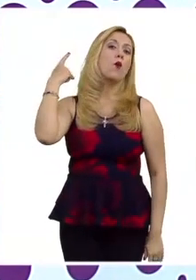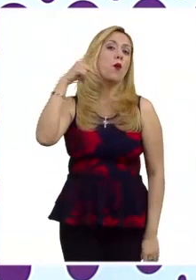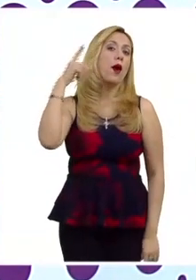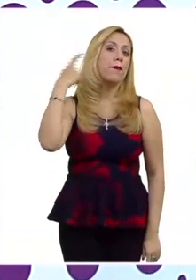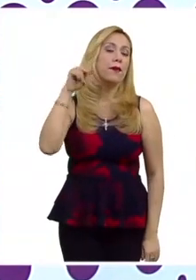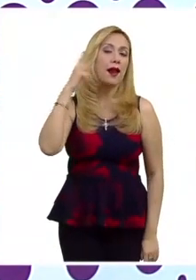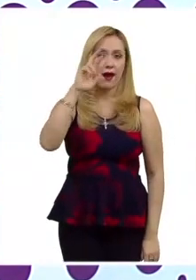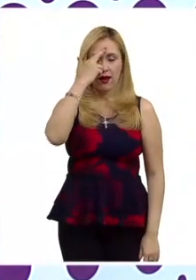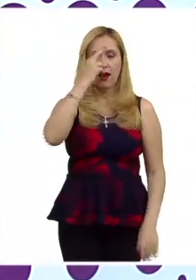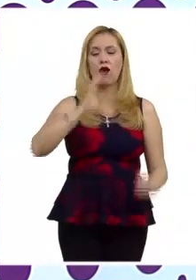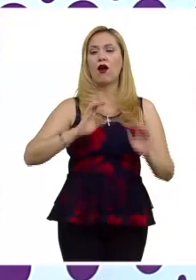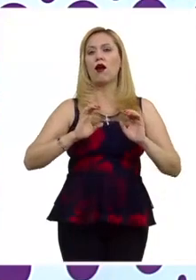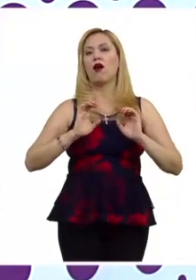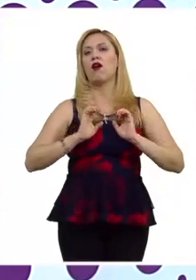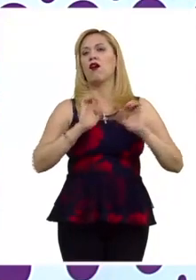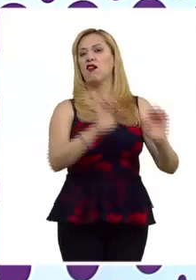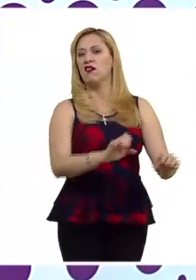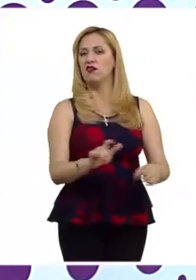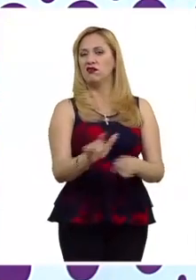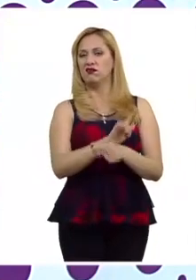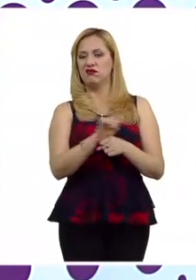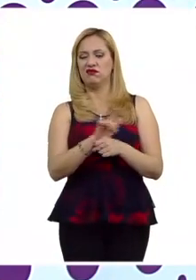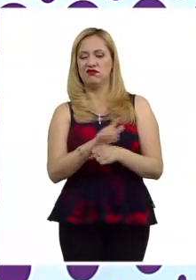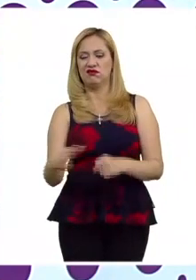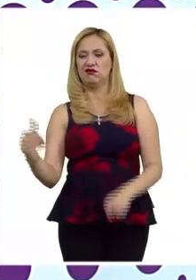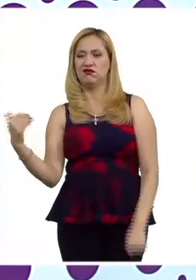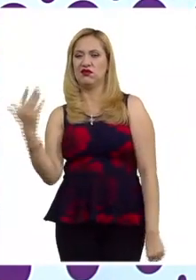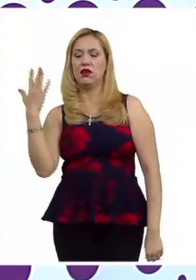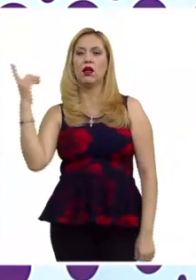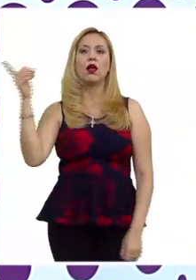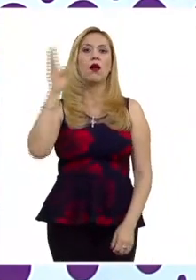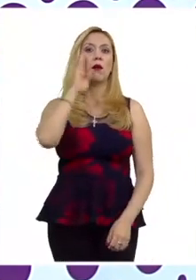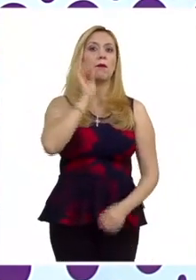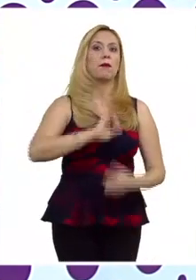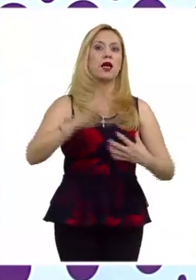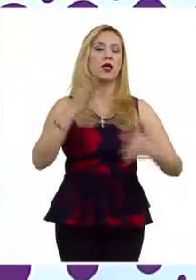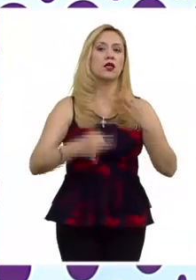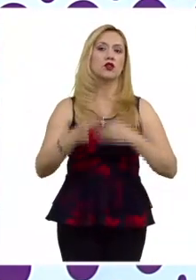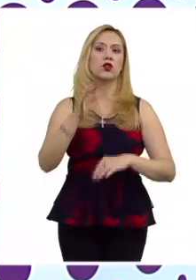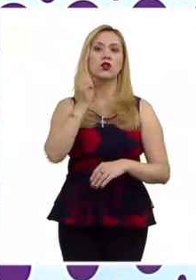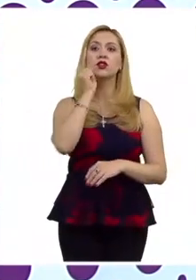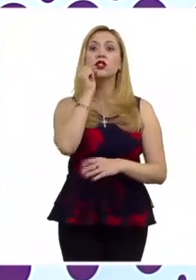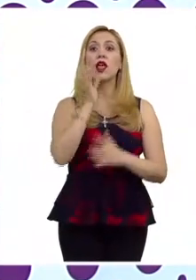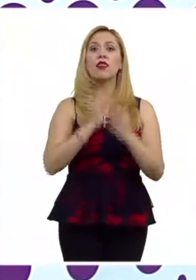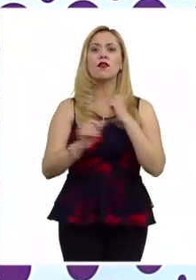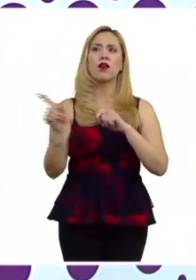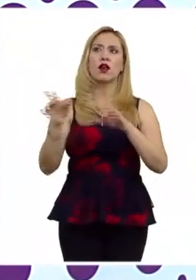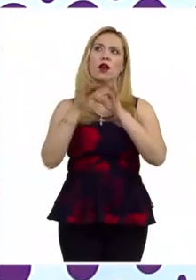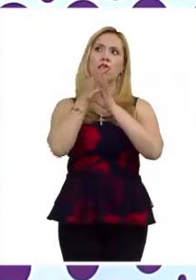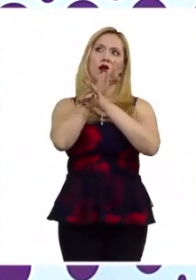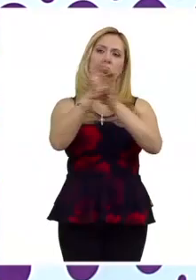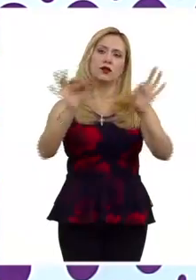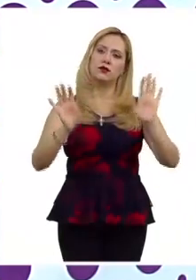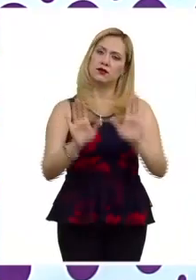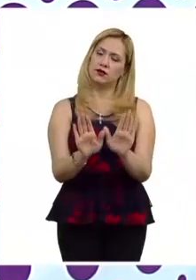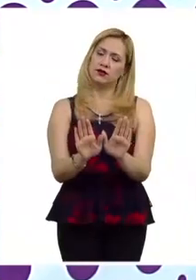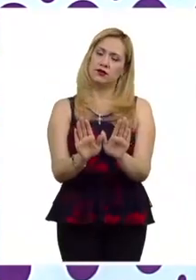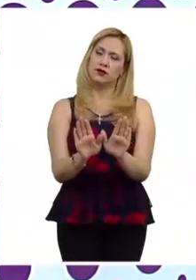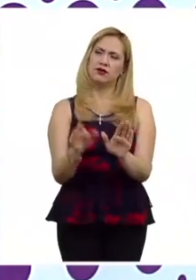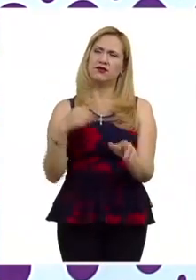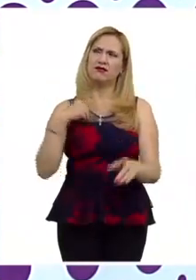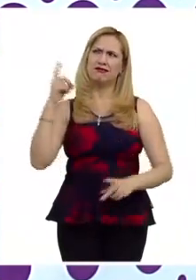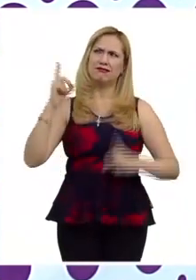discurso homófobo, que incluso en la ponencia del ministro Saldívar fue donde se proyectó, ¿no? Donde nosotros teníamos serias dudas de si